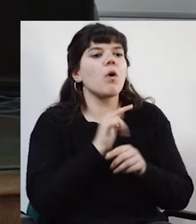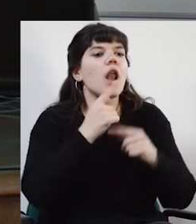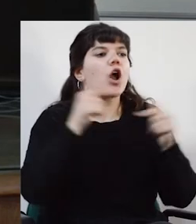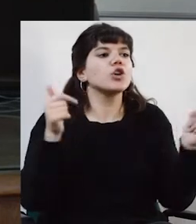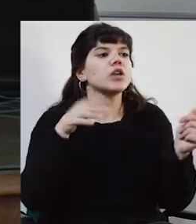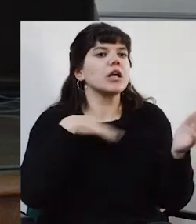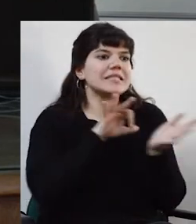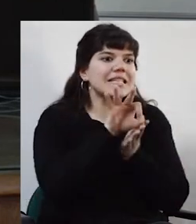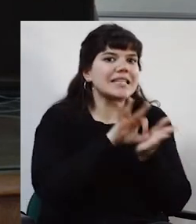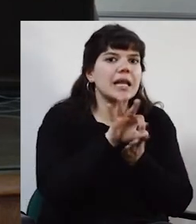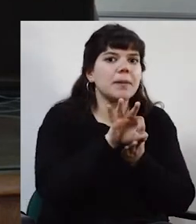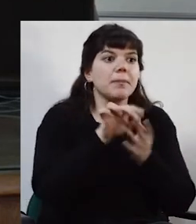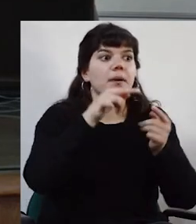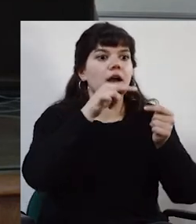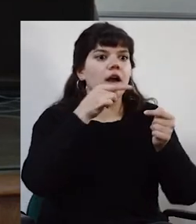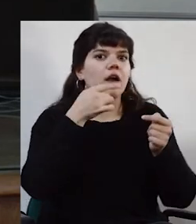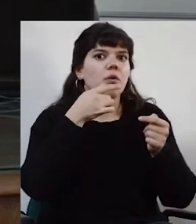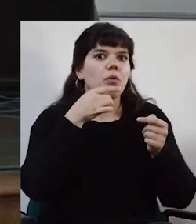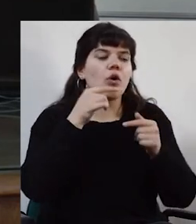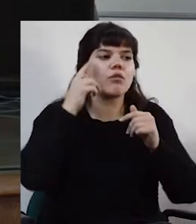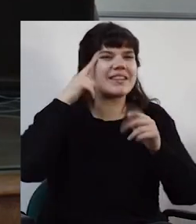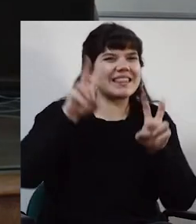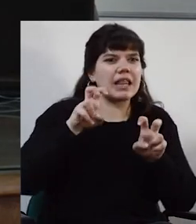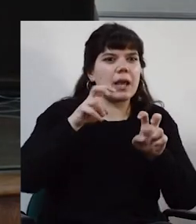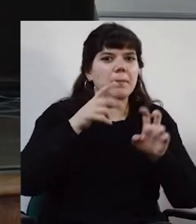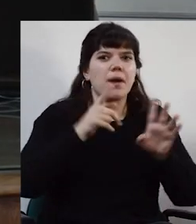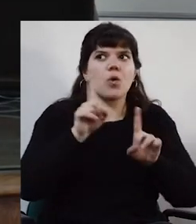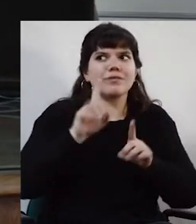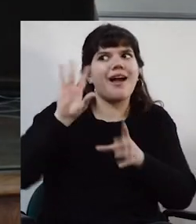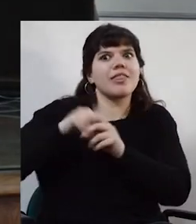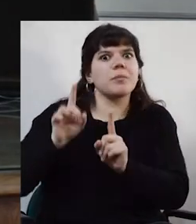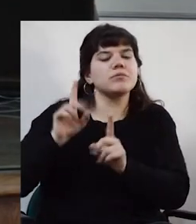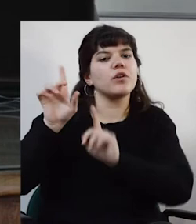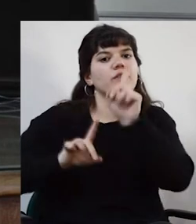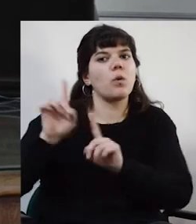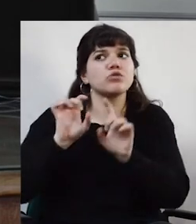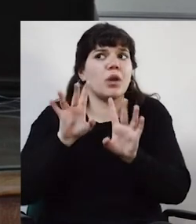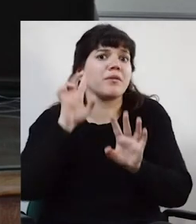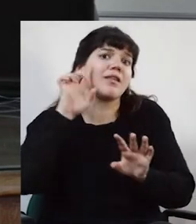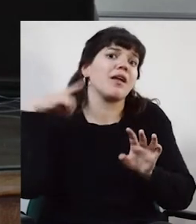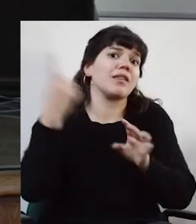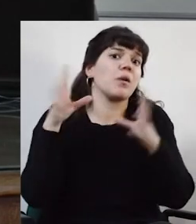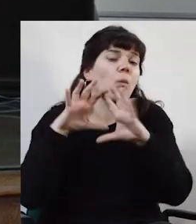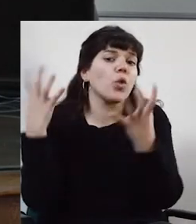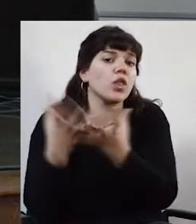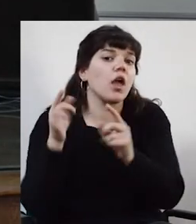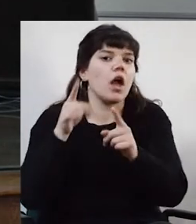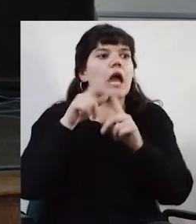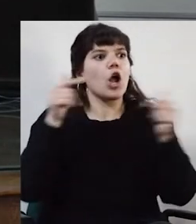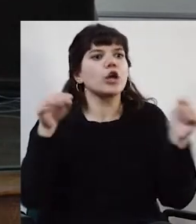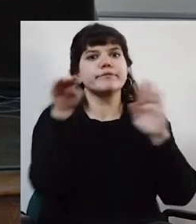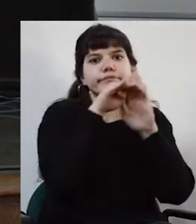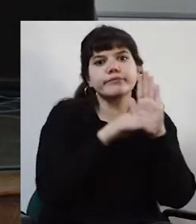un sistema que responde a una lógica que no es de la Universidad República que es a nivel mundial, de indicadores, de